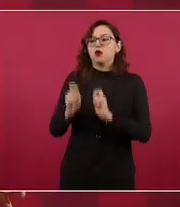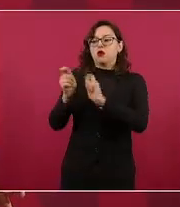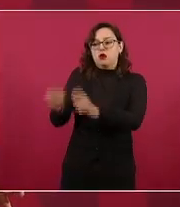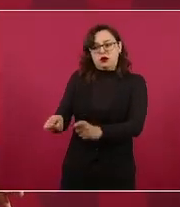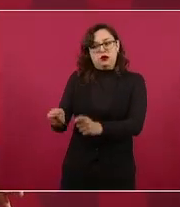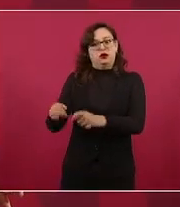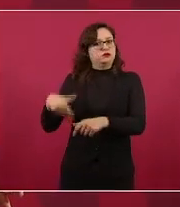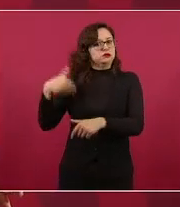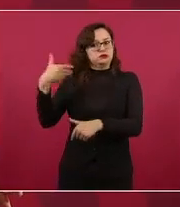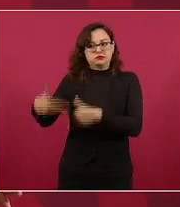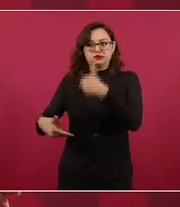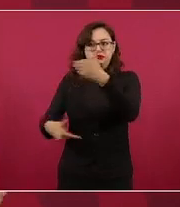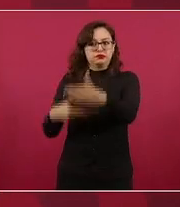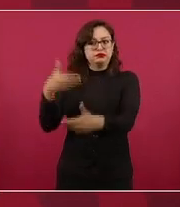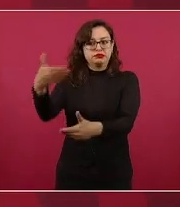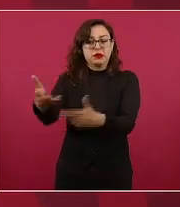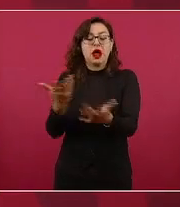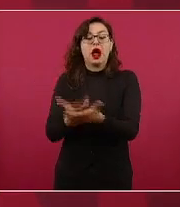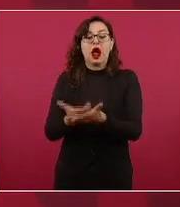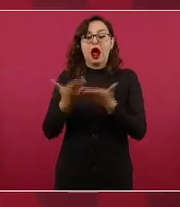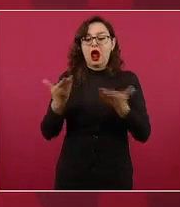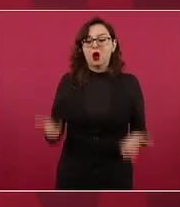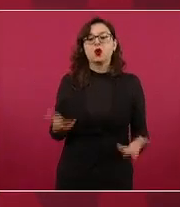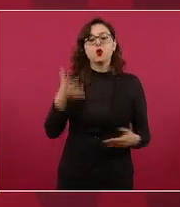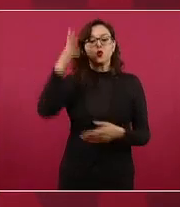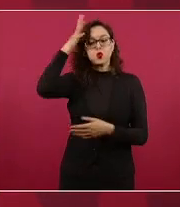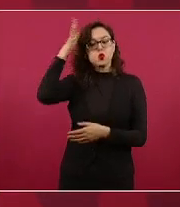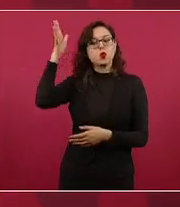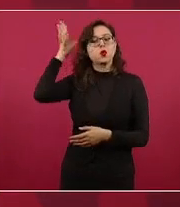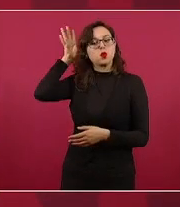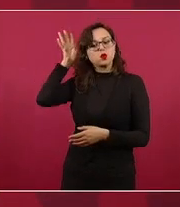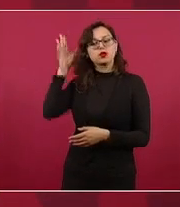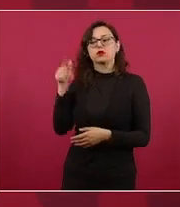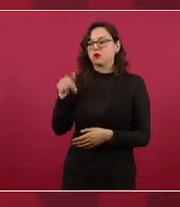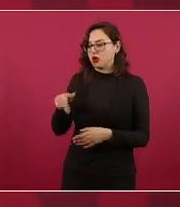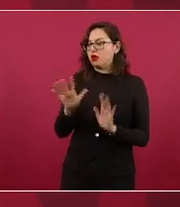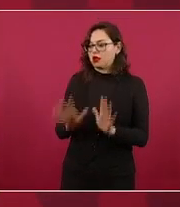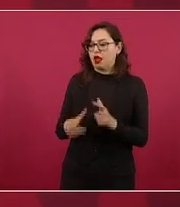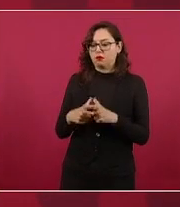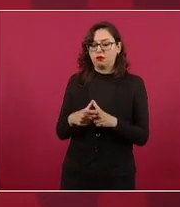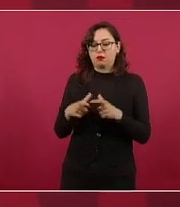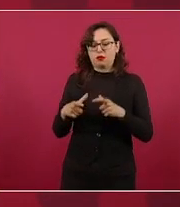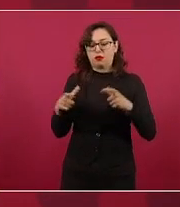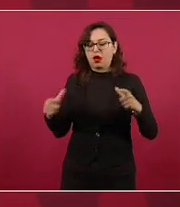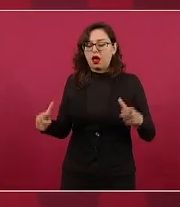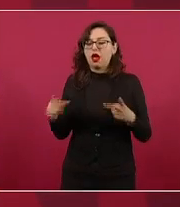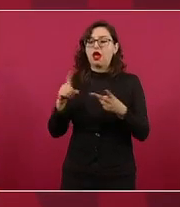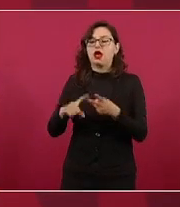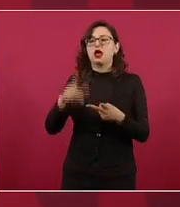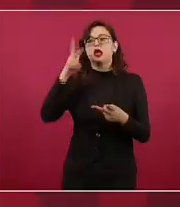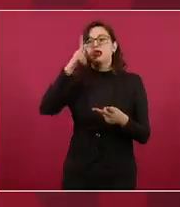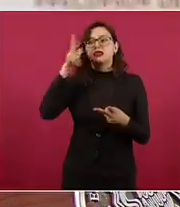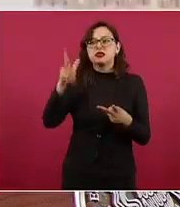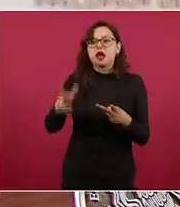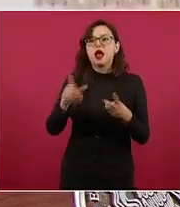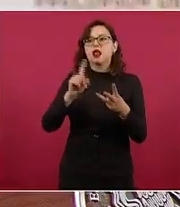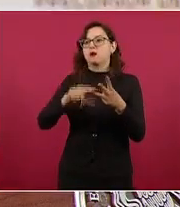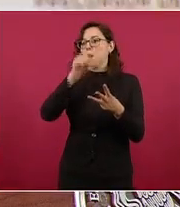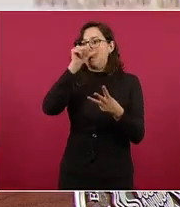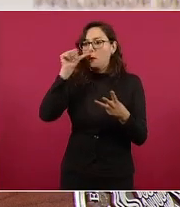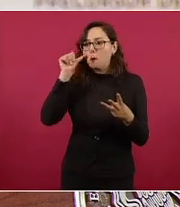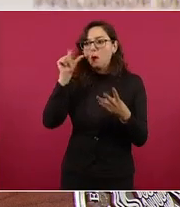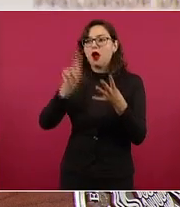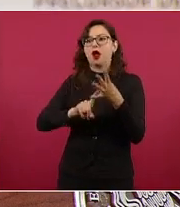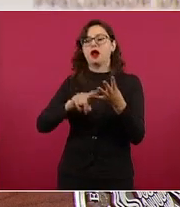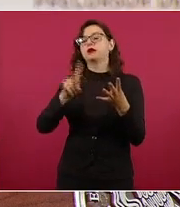ya ha transcurrido el tiempo lo mismo la Miguel Hidalgo la Benito Juárez la Venustiano Carranza